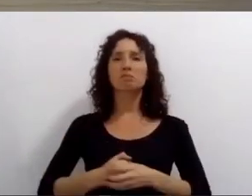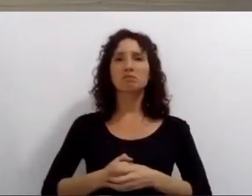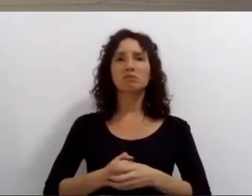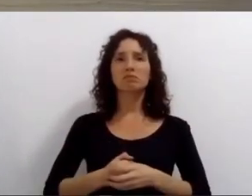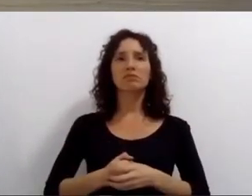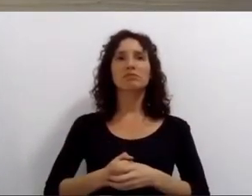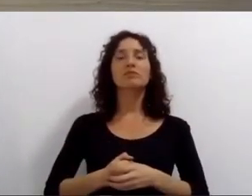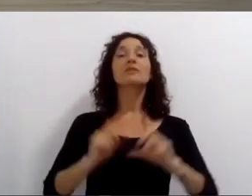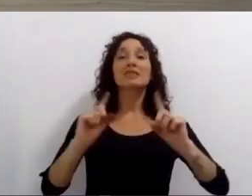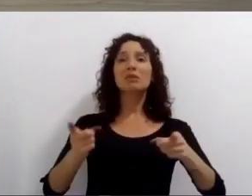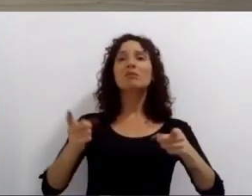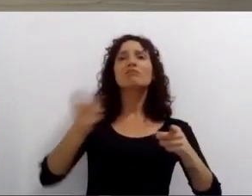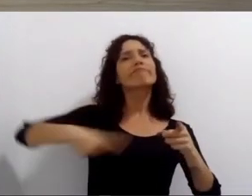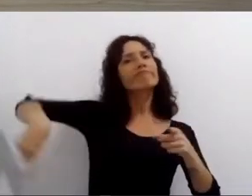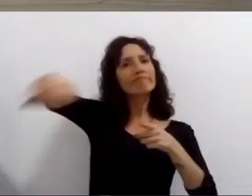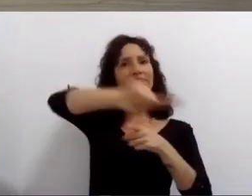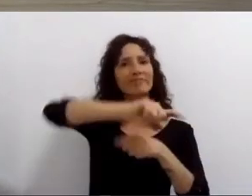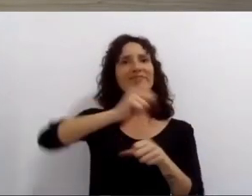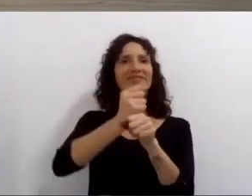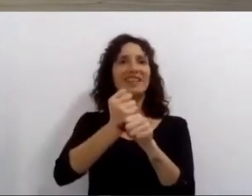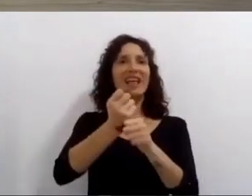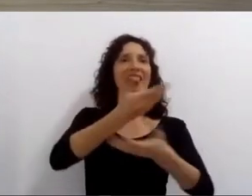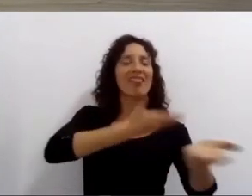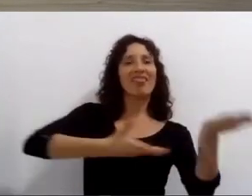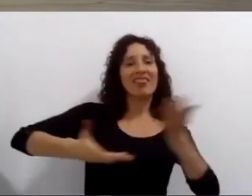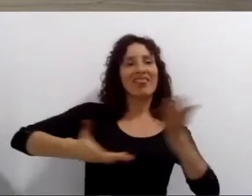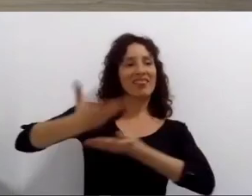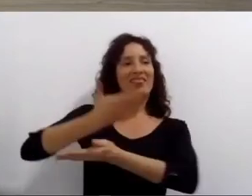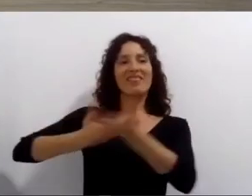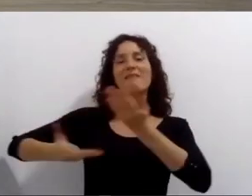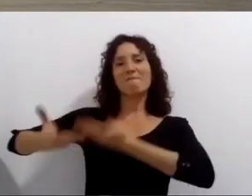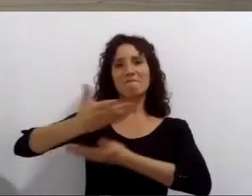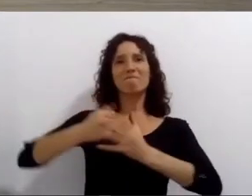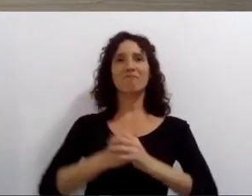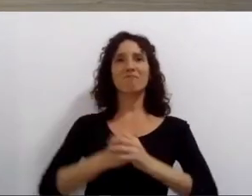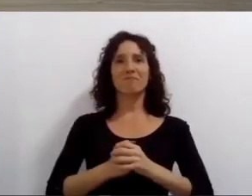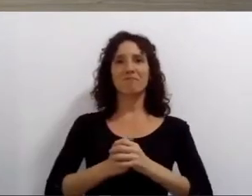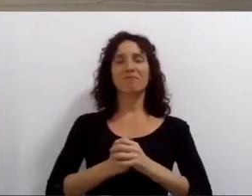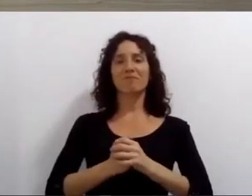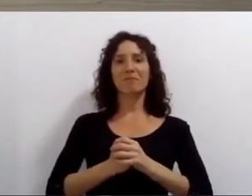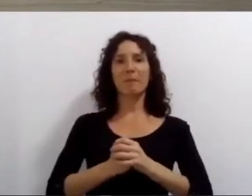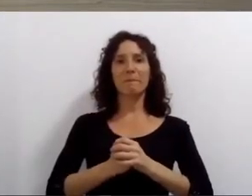ciudadana y transparentar aún más la rendición de cuentas de la gestión